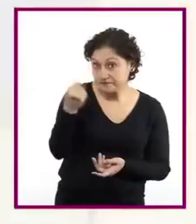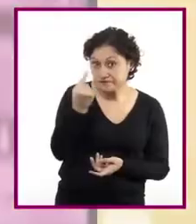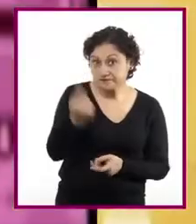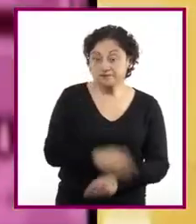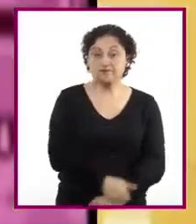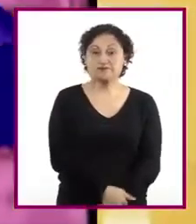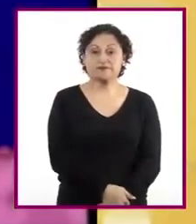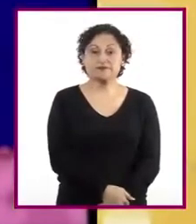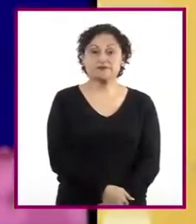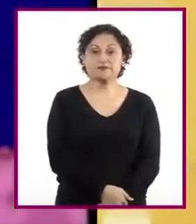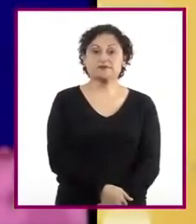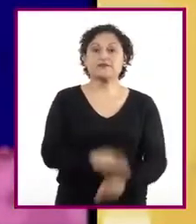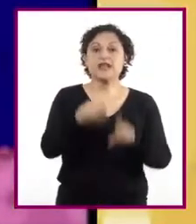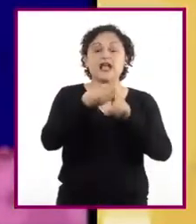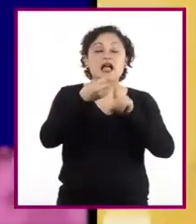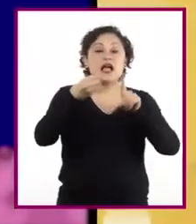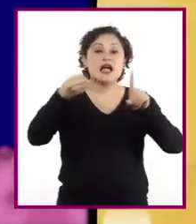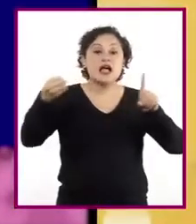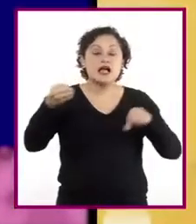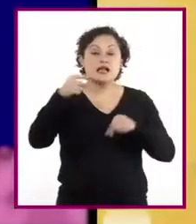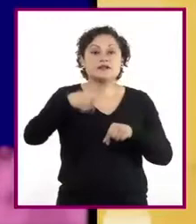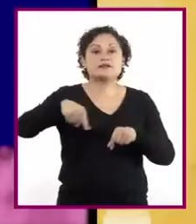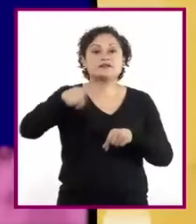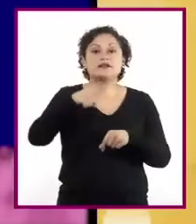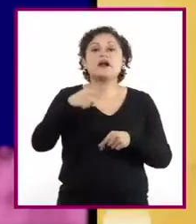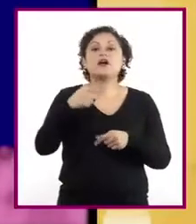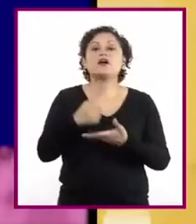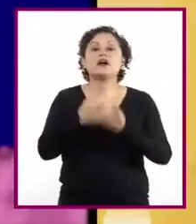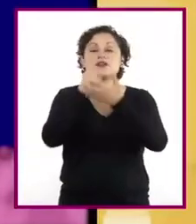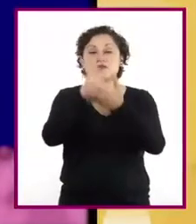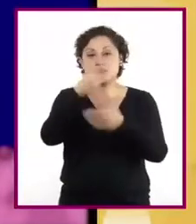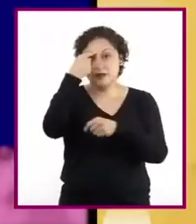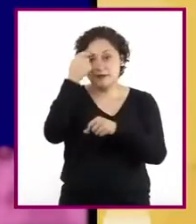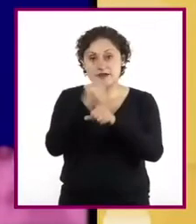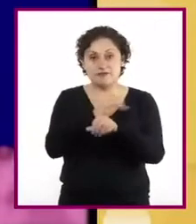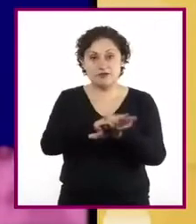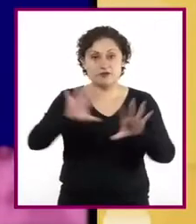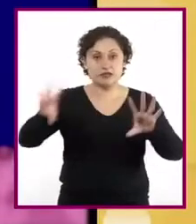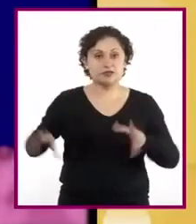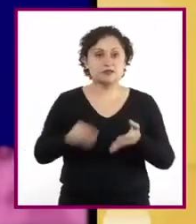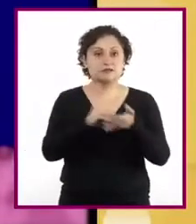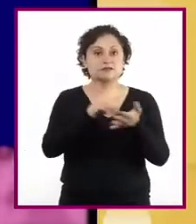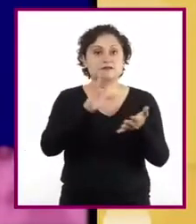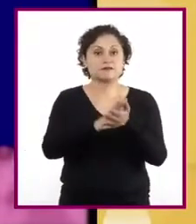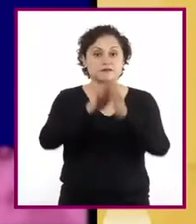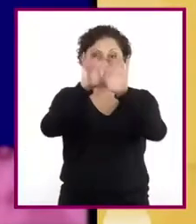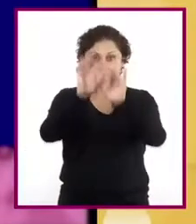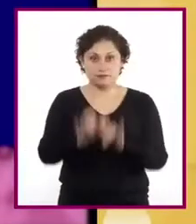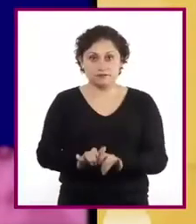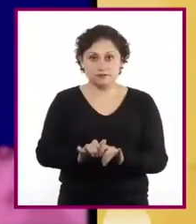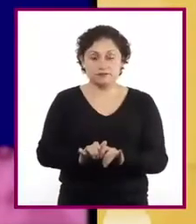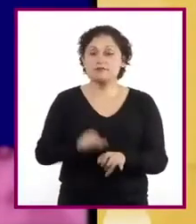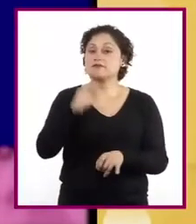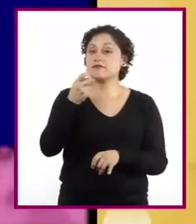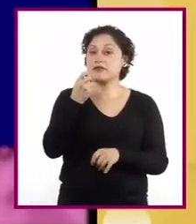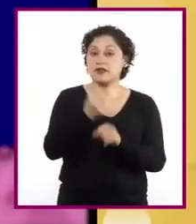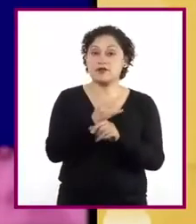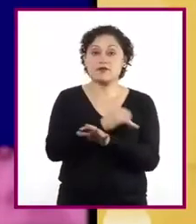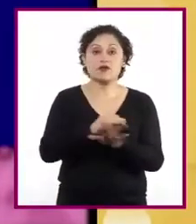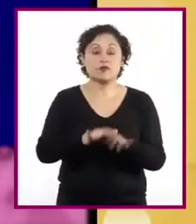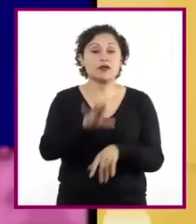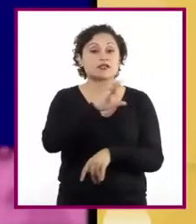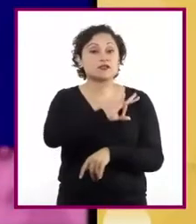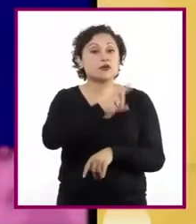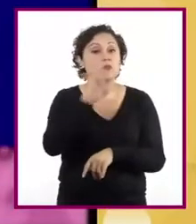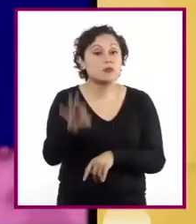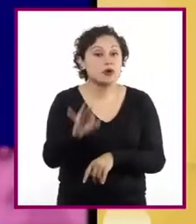La frase explicativa introduce información complementaria o aclaratoria a un texto. Esta información puede o